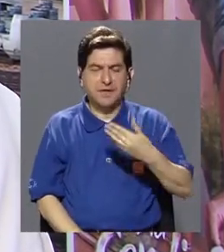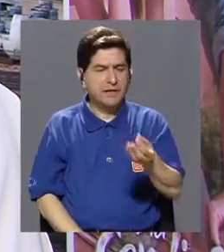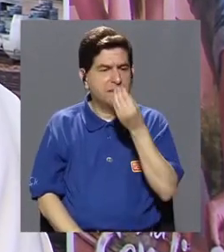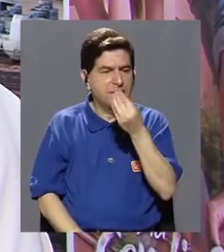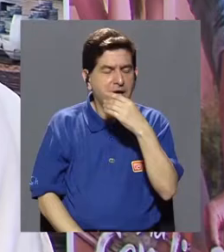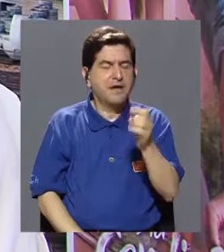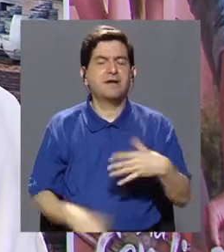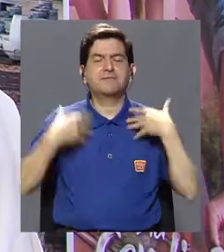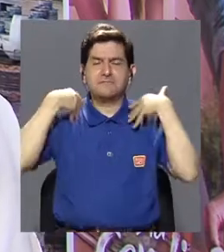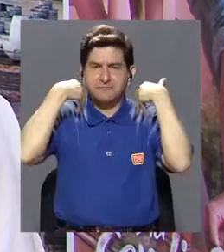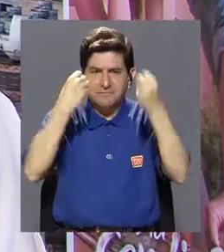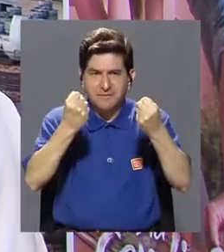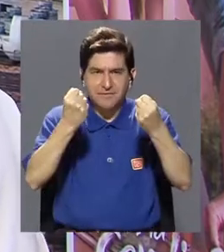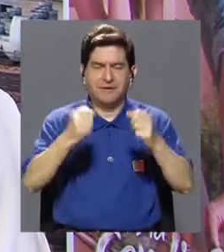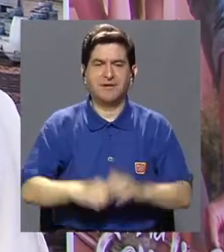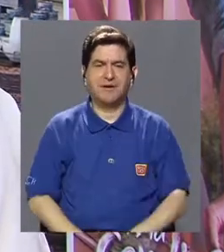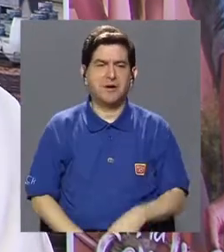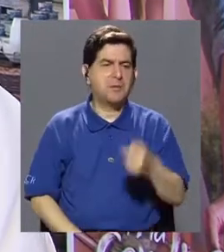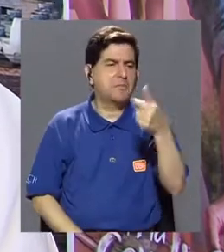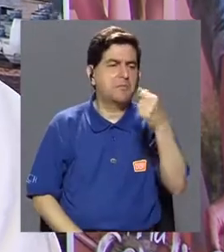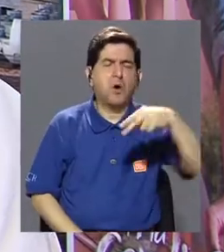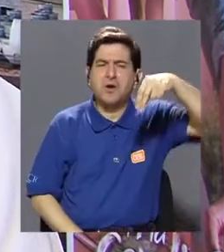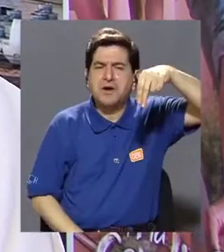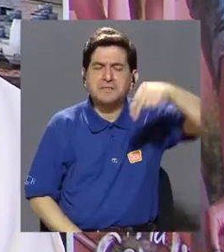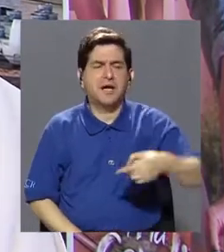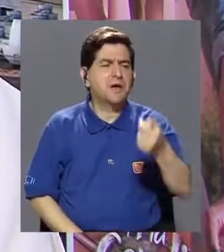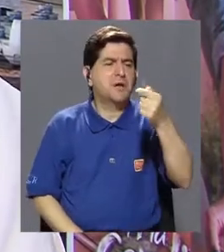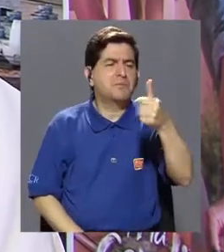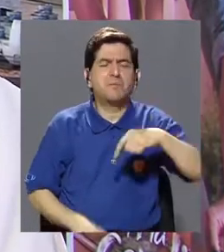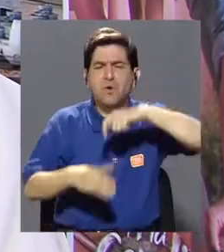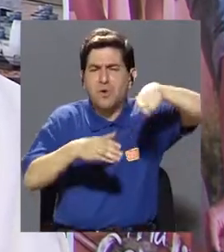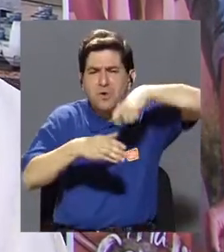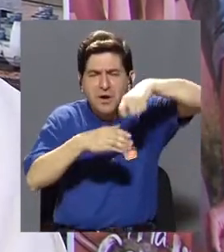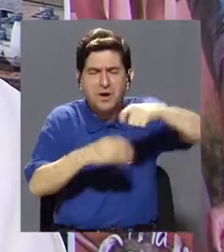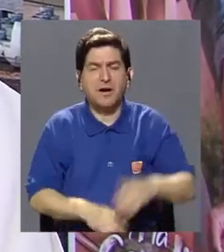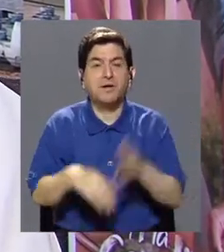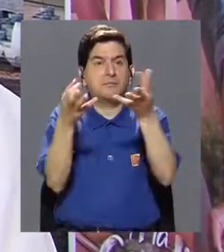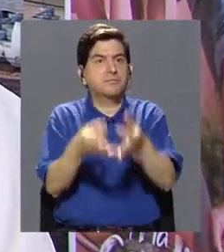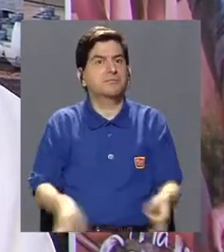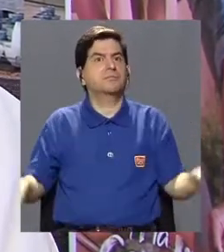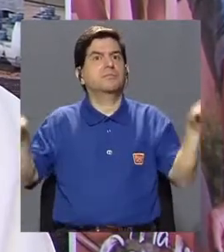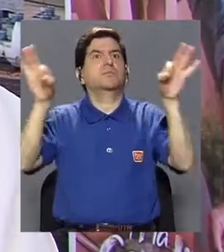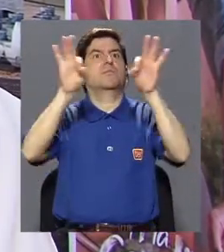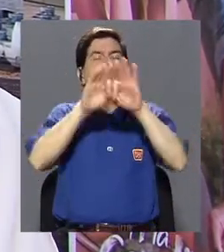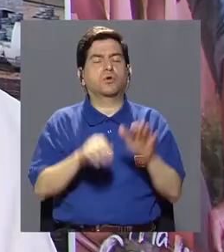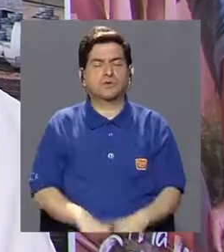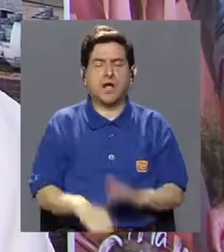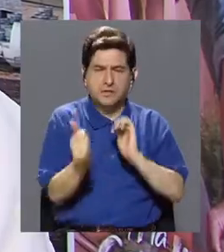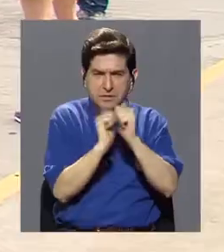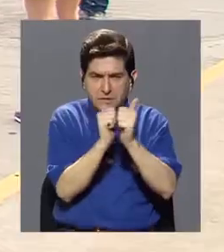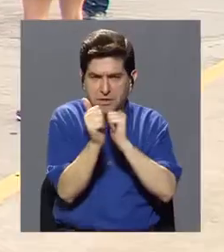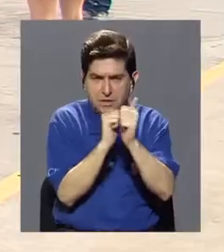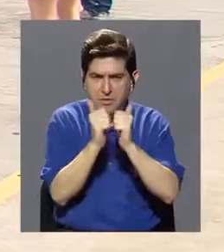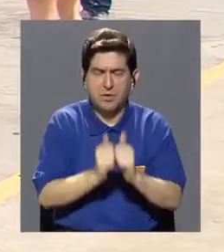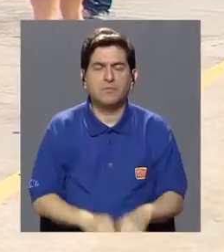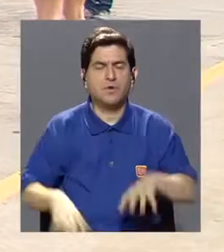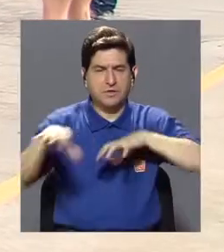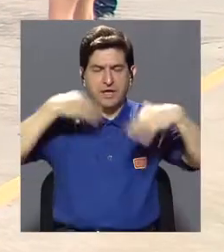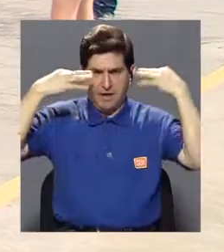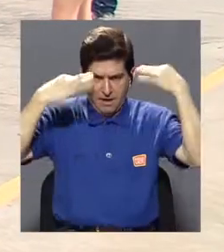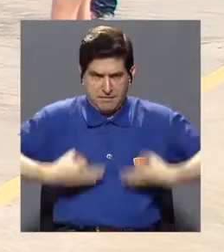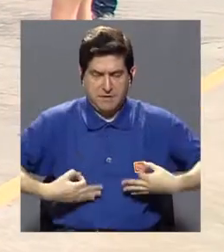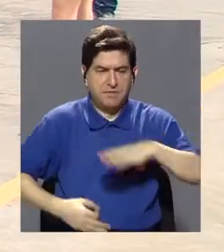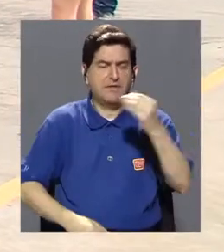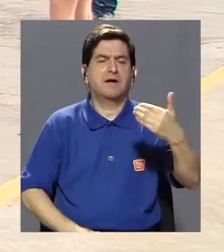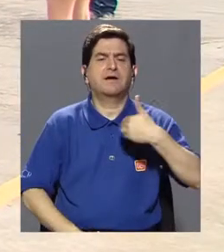una alimentación saludable, poca sal, poca azúcar, la importancia de hacer ejercicio físico y la